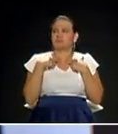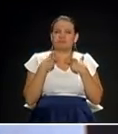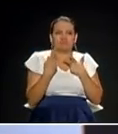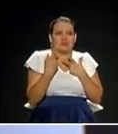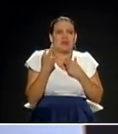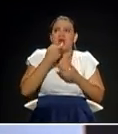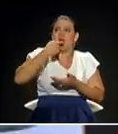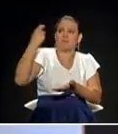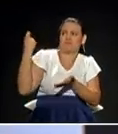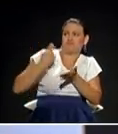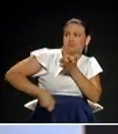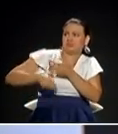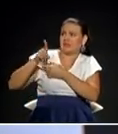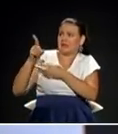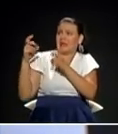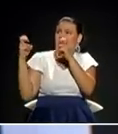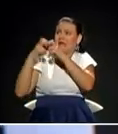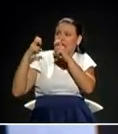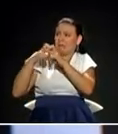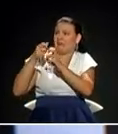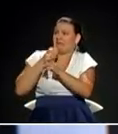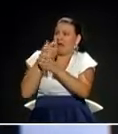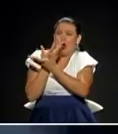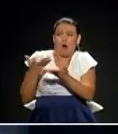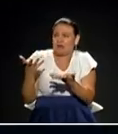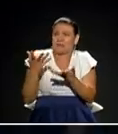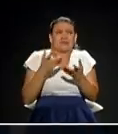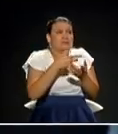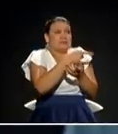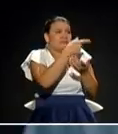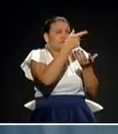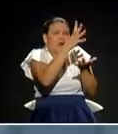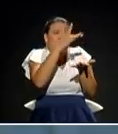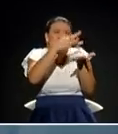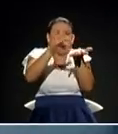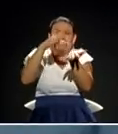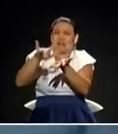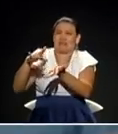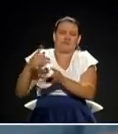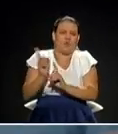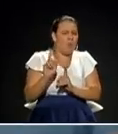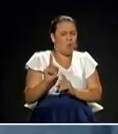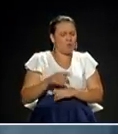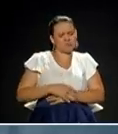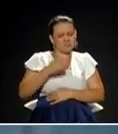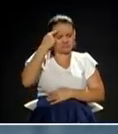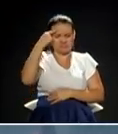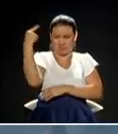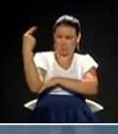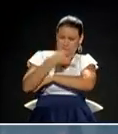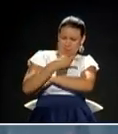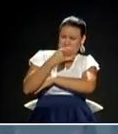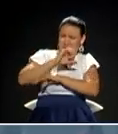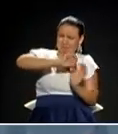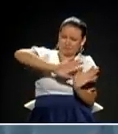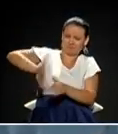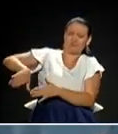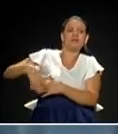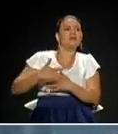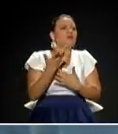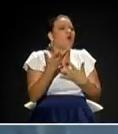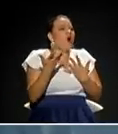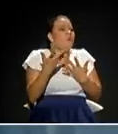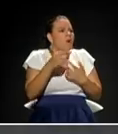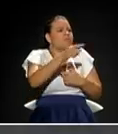impuestos, por las tarifas de los servicios públicos y otras. Entonces, para mí esa no es la alternativa. Yo creo que lo que hay que hacer es más medición a la entrada de las